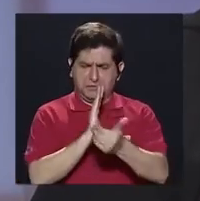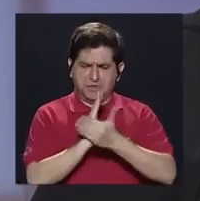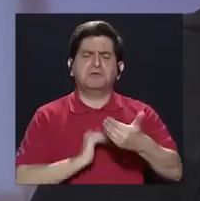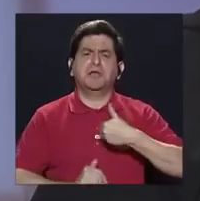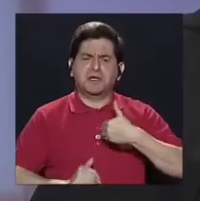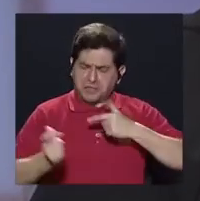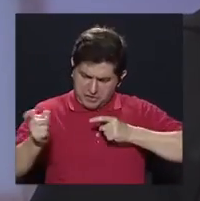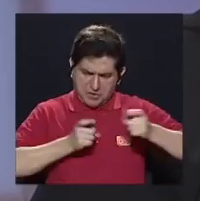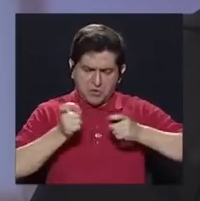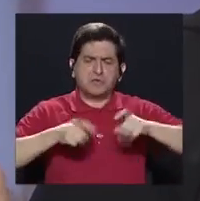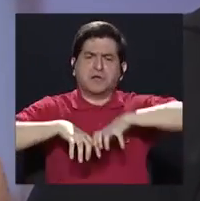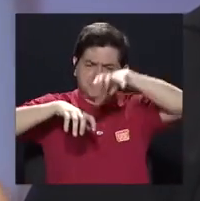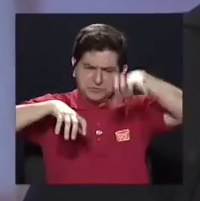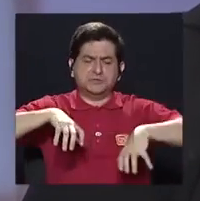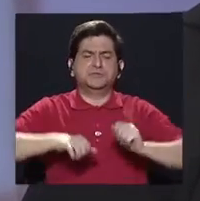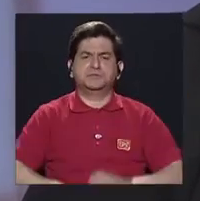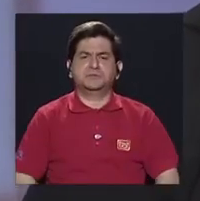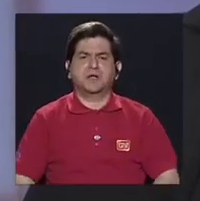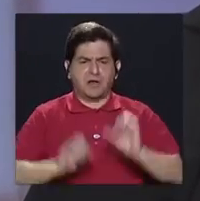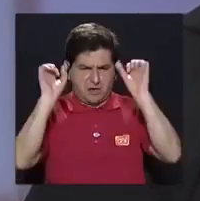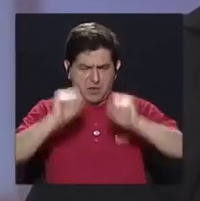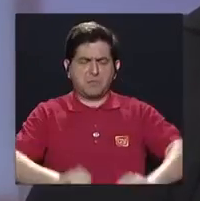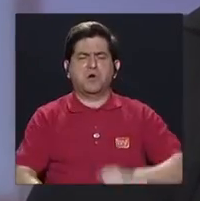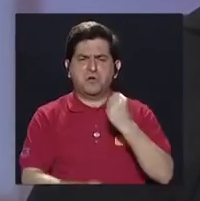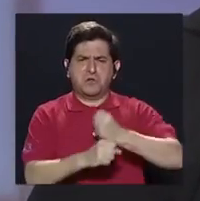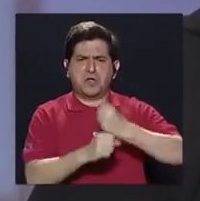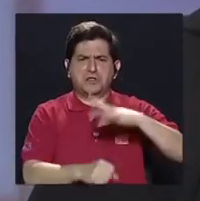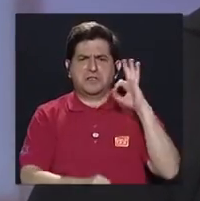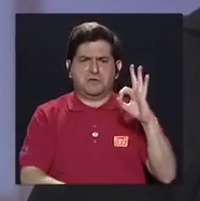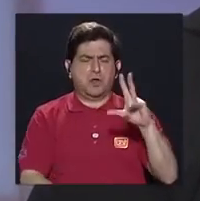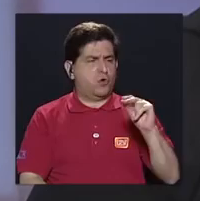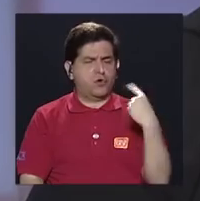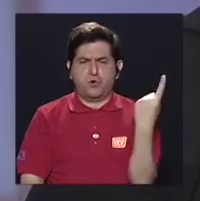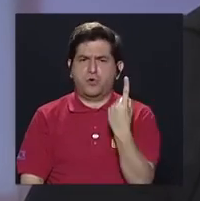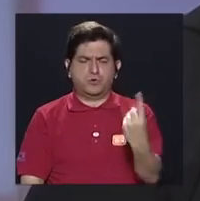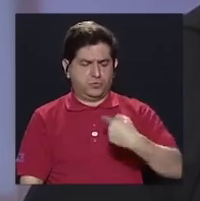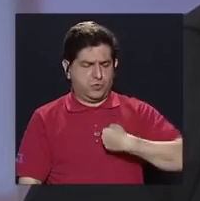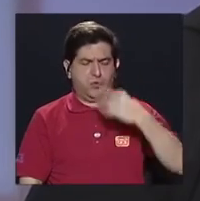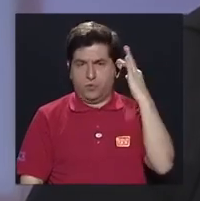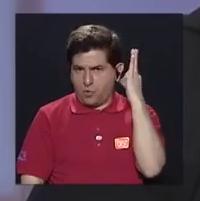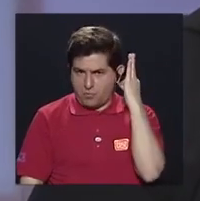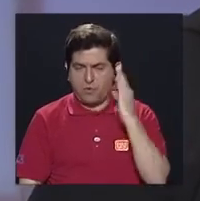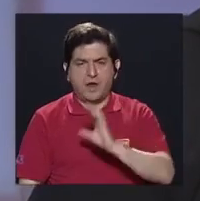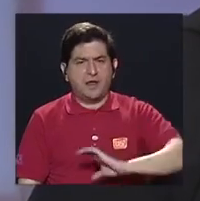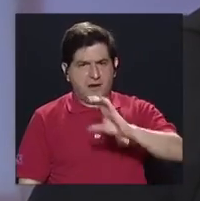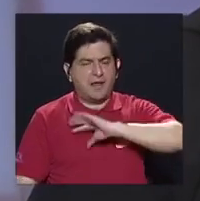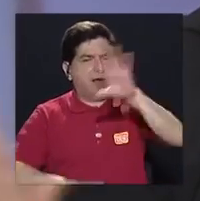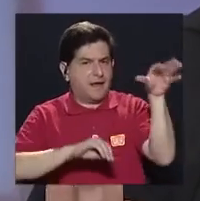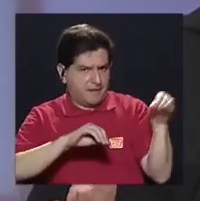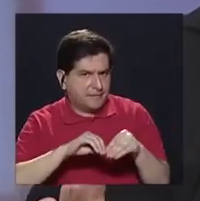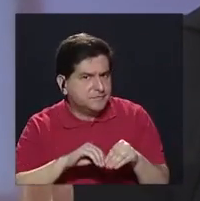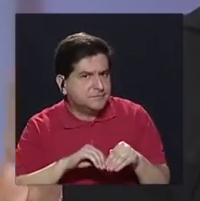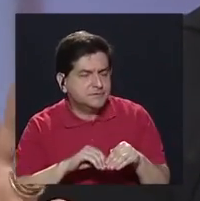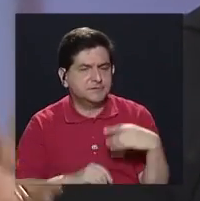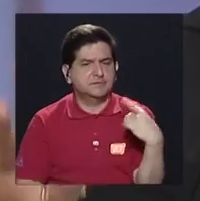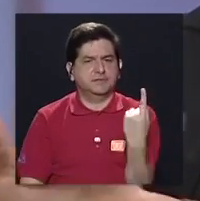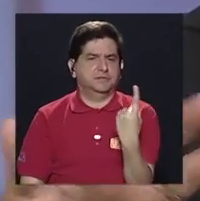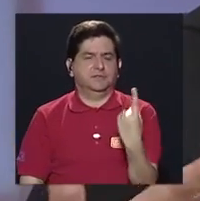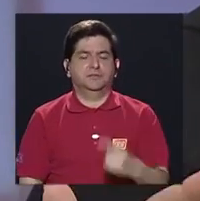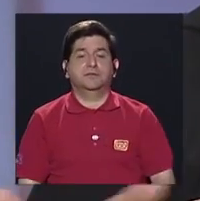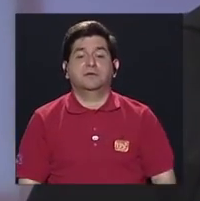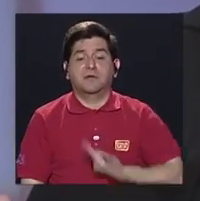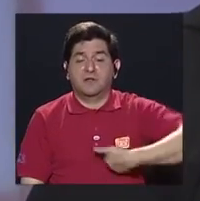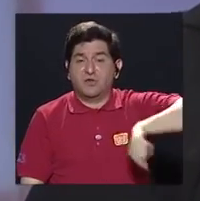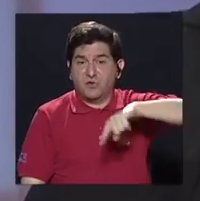administrar el cantón y de hacerlo muy bien, no solo porque soy mujer, creo que es una característica adicional. Y me parece que en